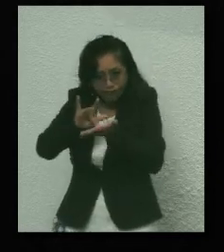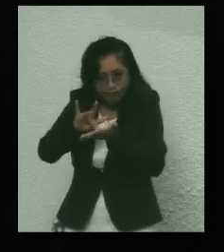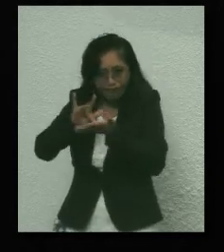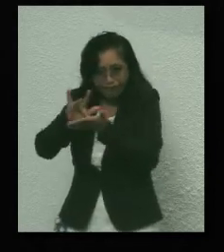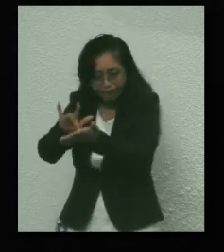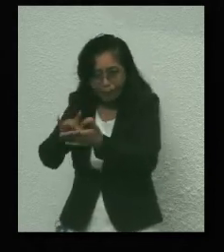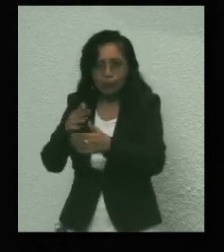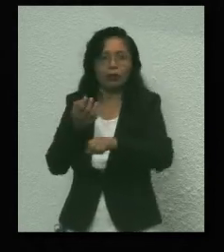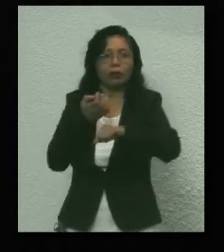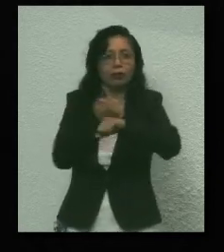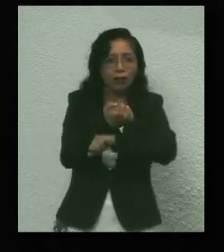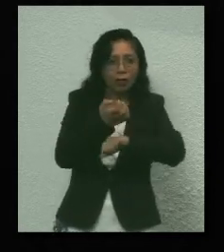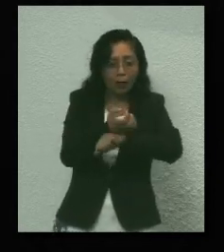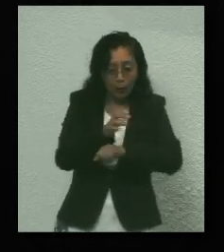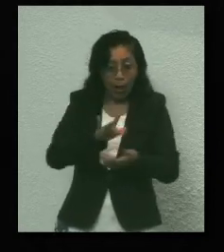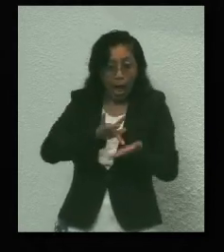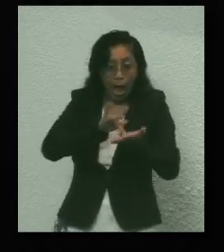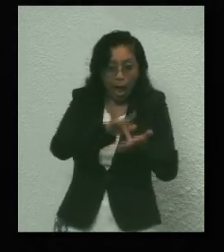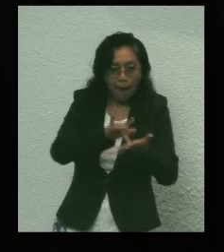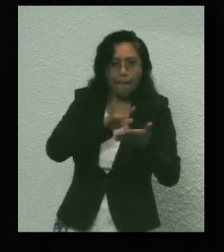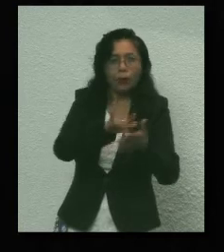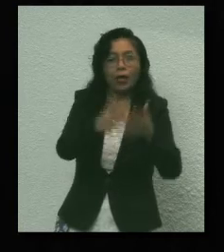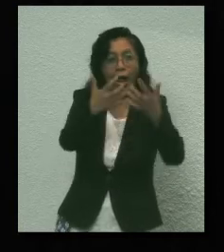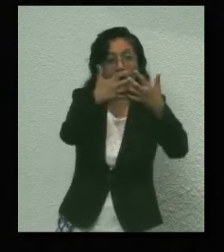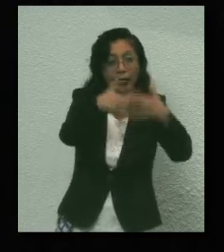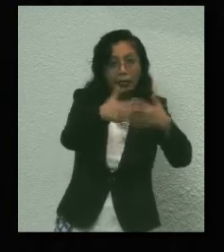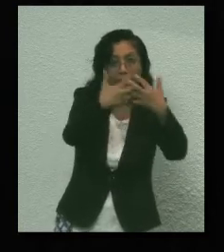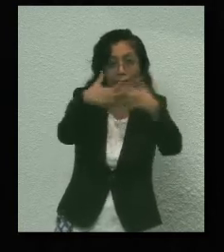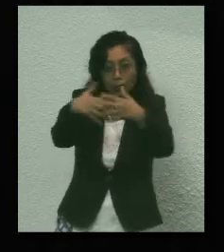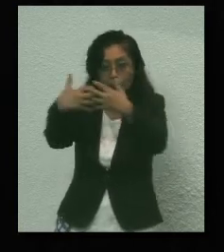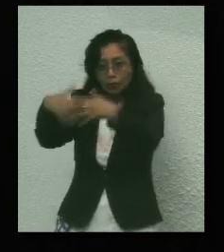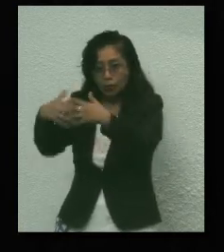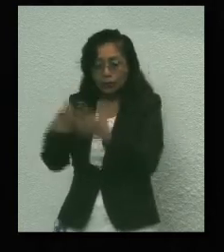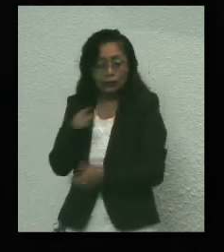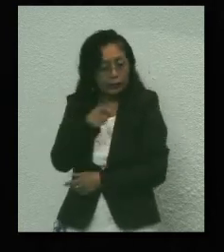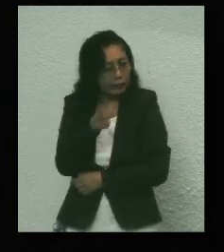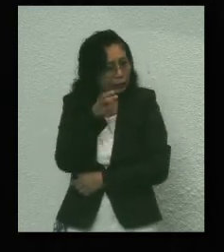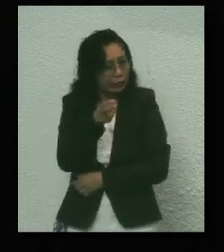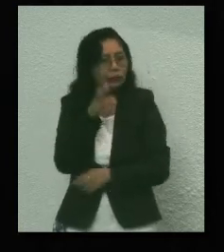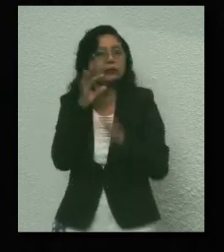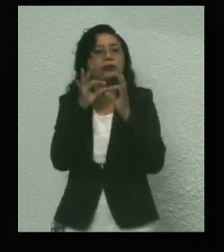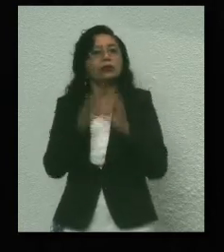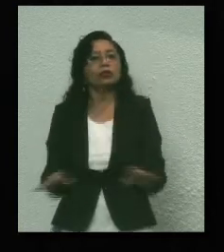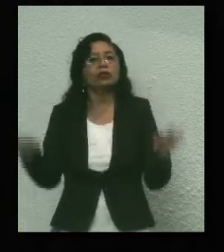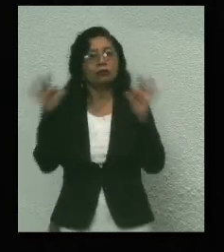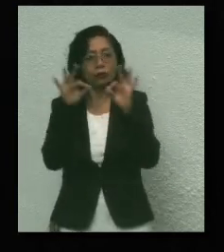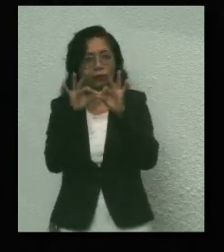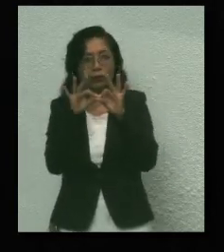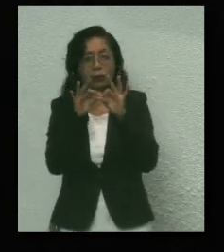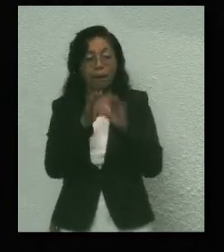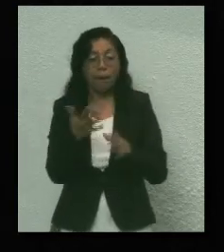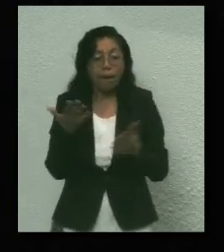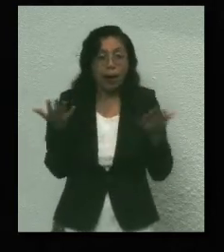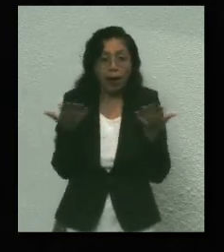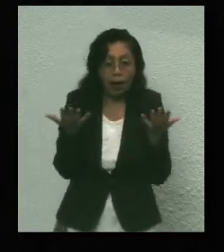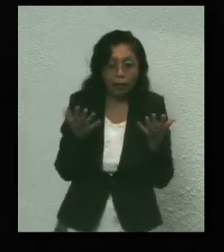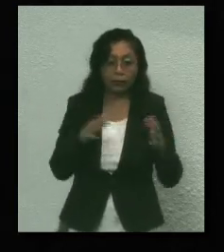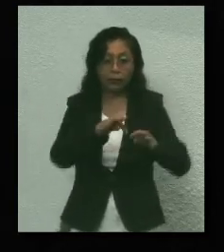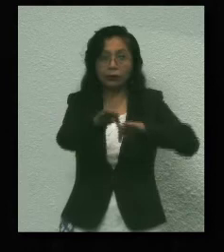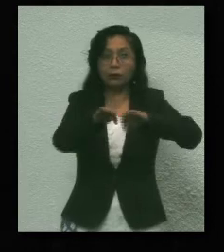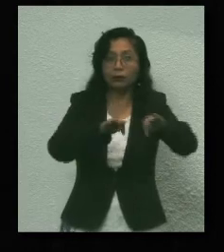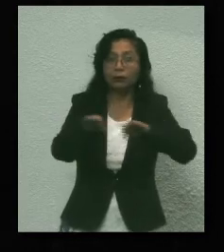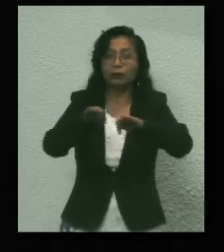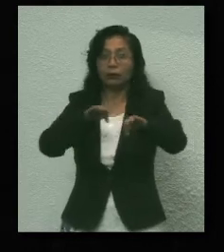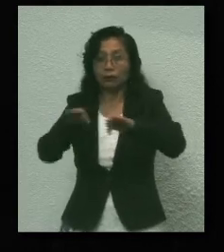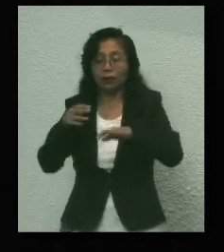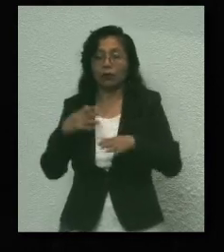estatales para apoyar a las empresas de nuestro Estado también fueron fundamentales para mantener el mayor número de empleos posibles. Esta